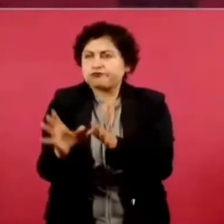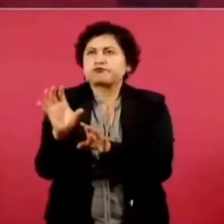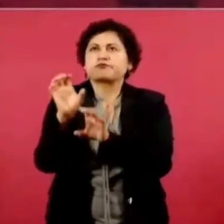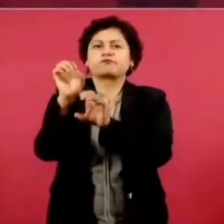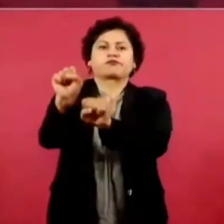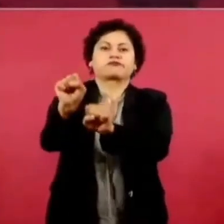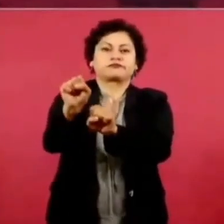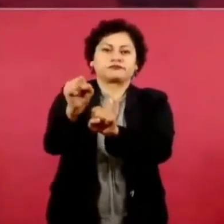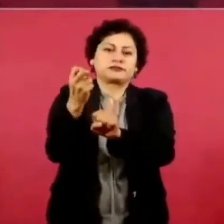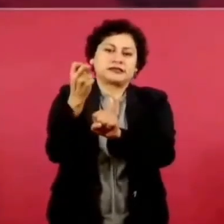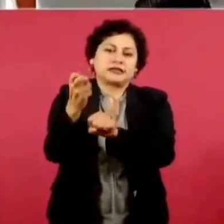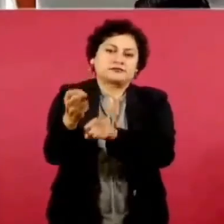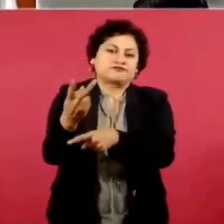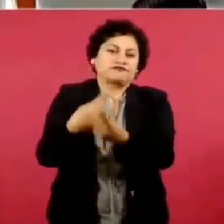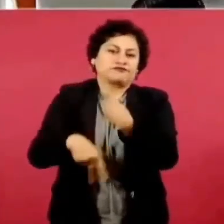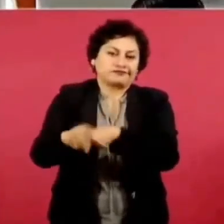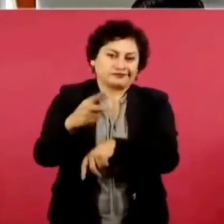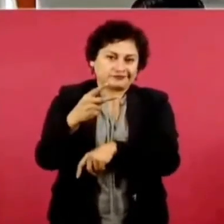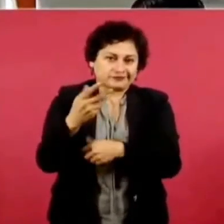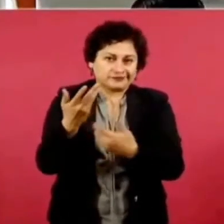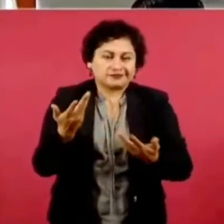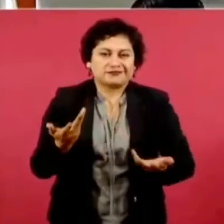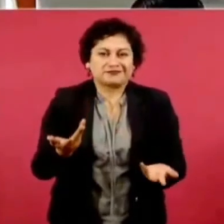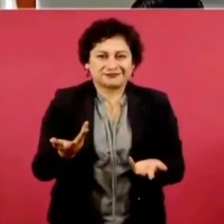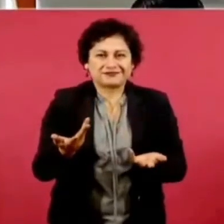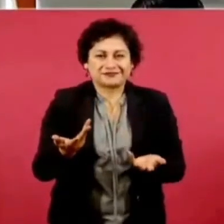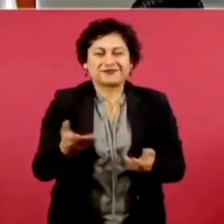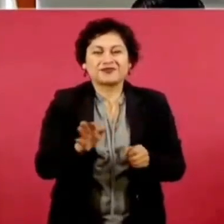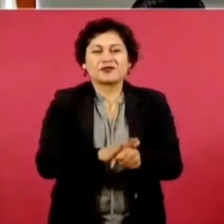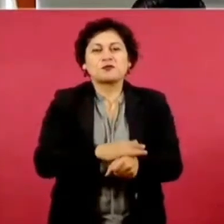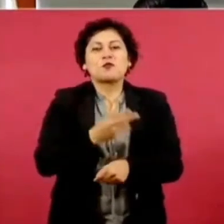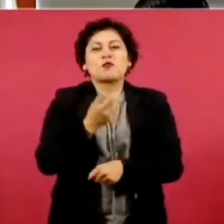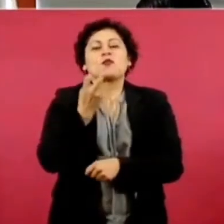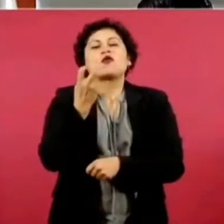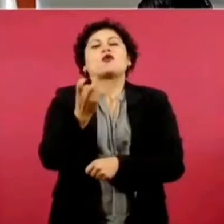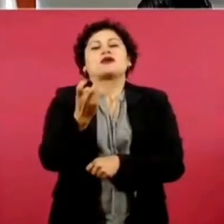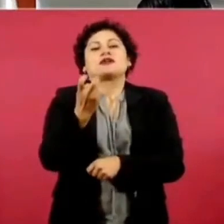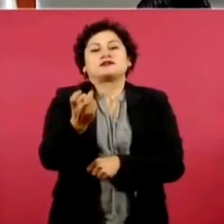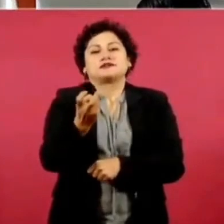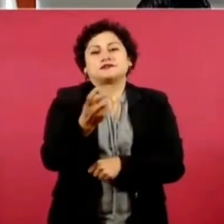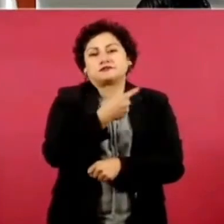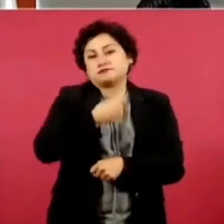Entonces, por eso tenemos que seguir adelante,